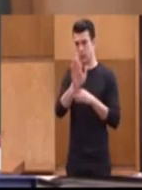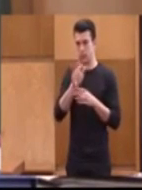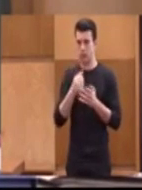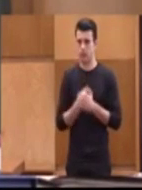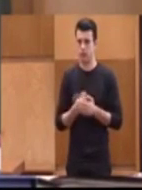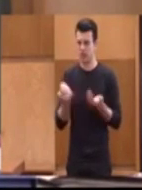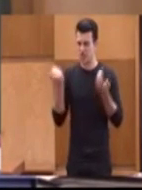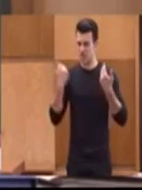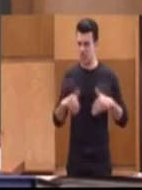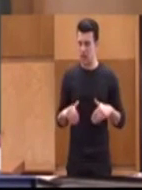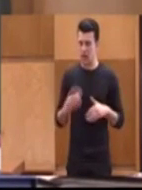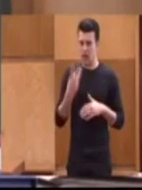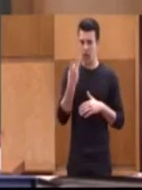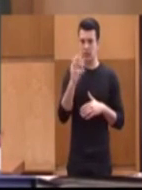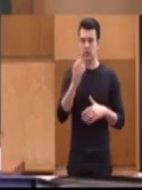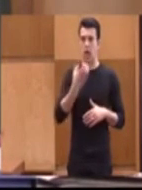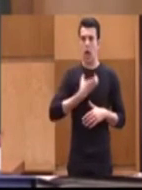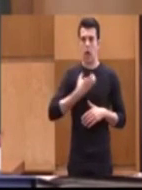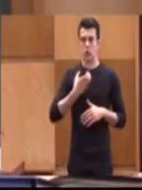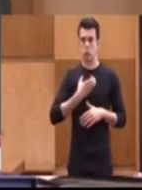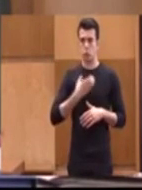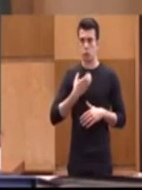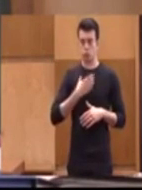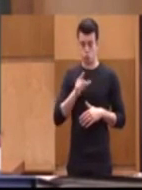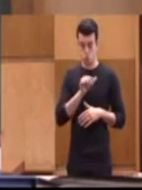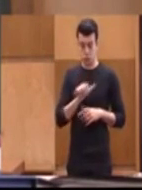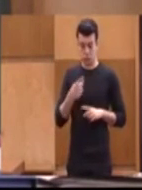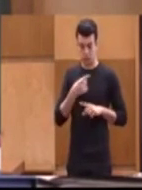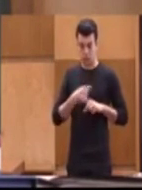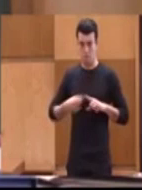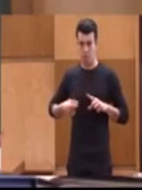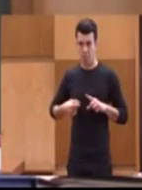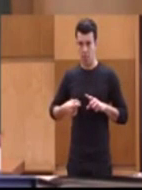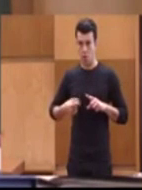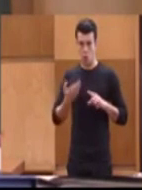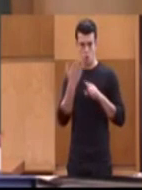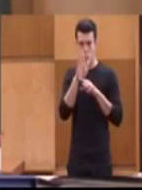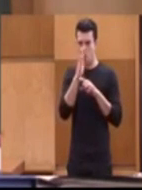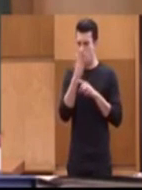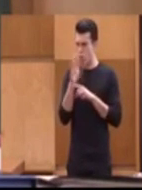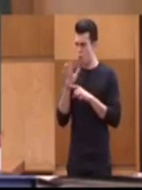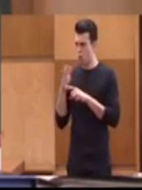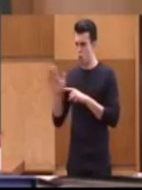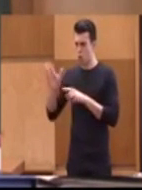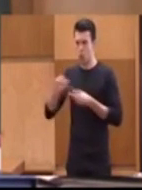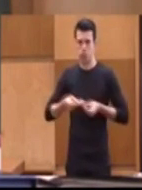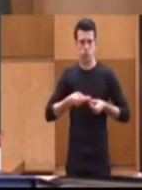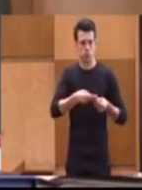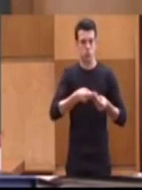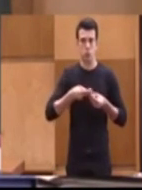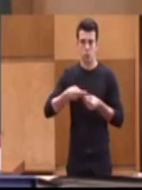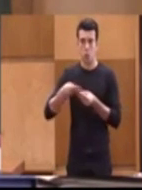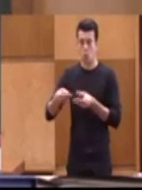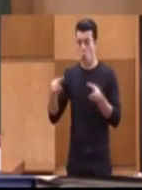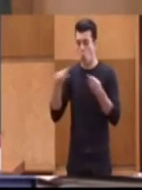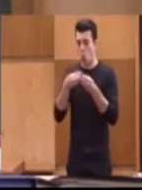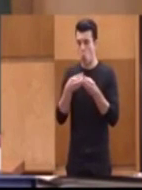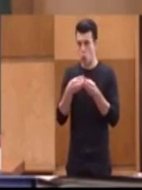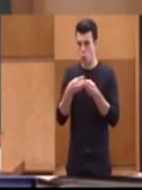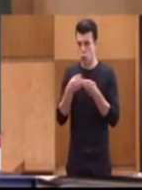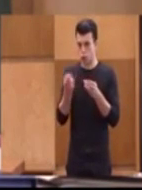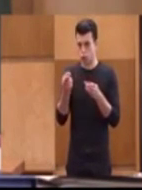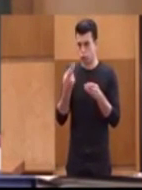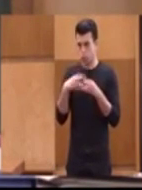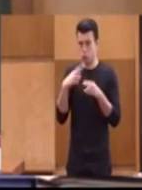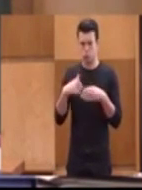Son ya 30 ayuntamientos en poco más de semana y media en los que hemos presentado, entregado esta moción a los grupos municipales y estamos